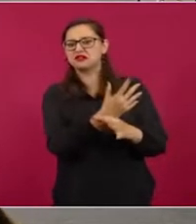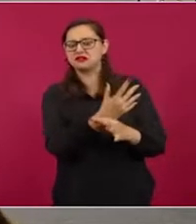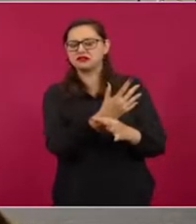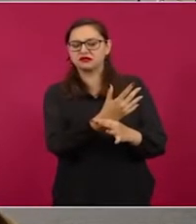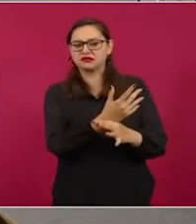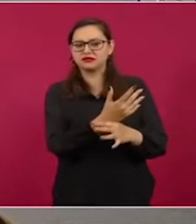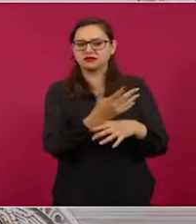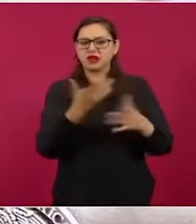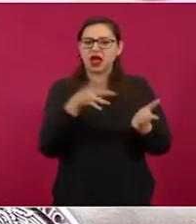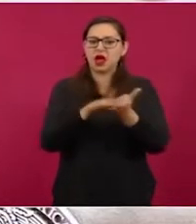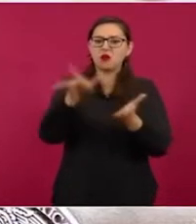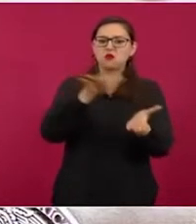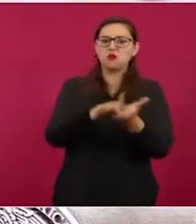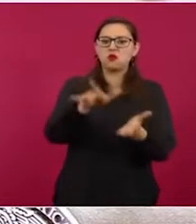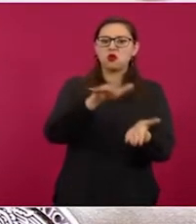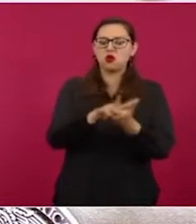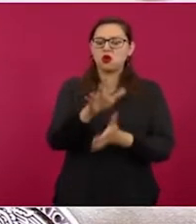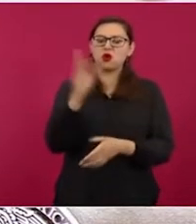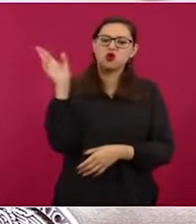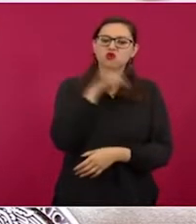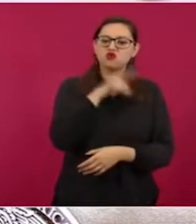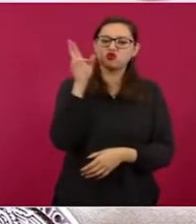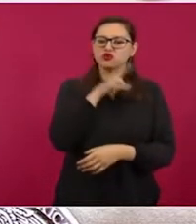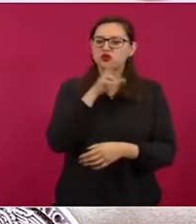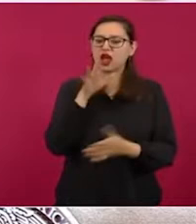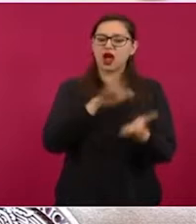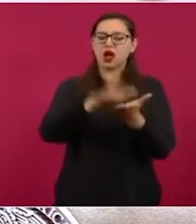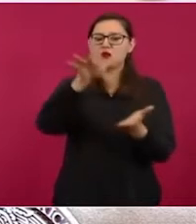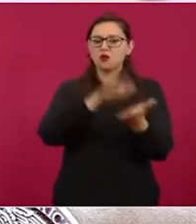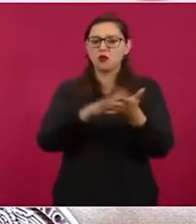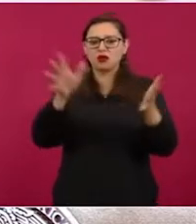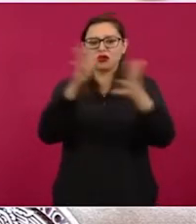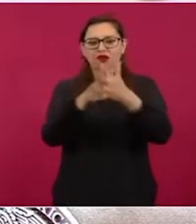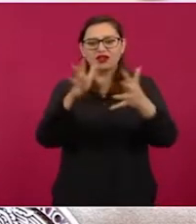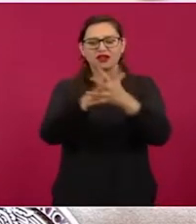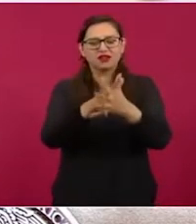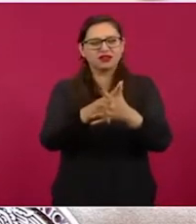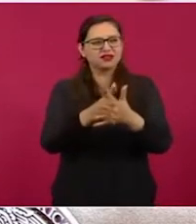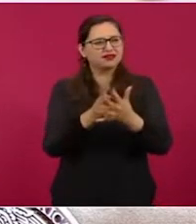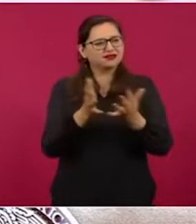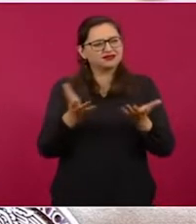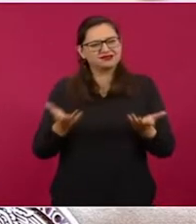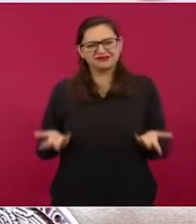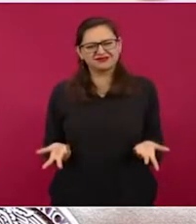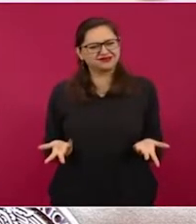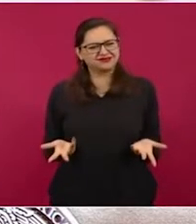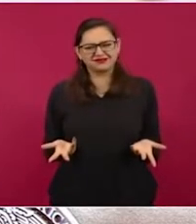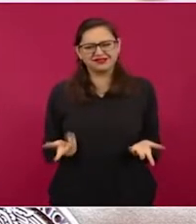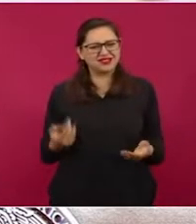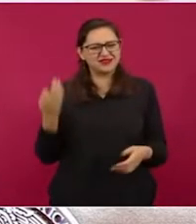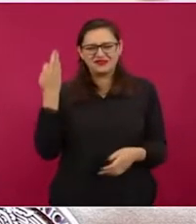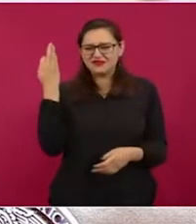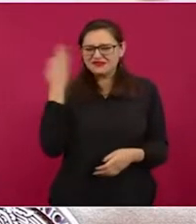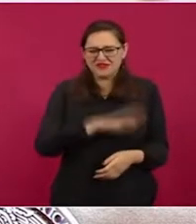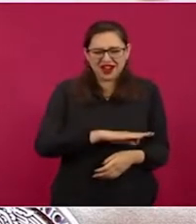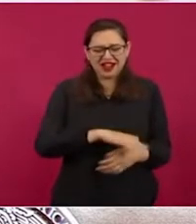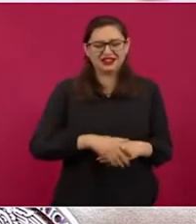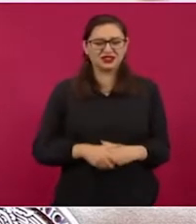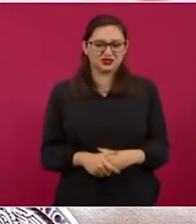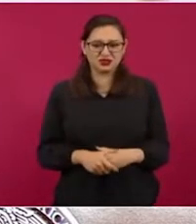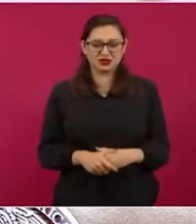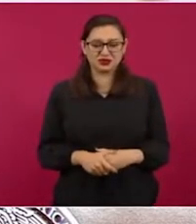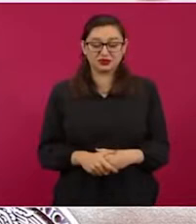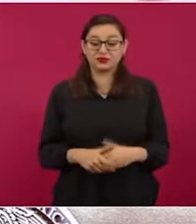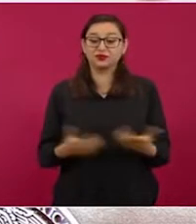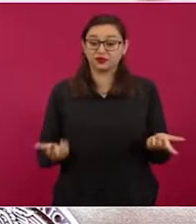en apoyo a ese país en guerra, lo cual es totalmente falso. Por cierto, a